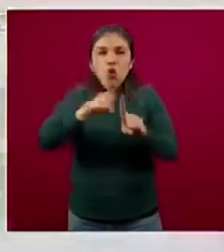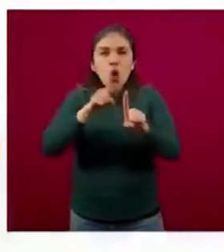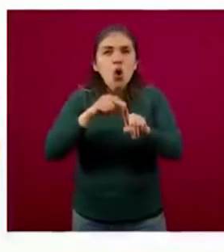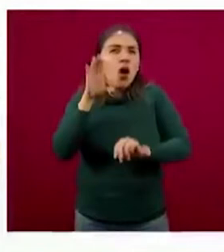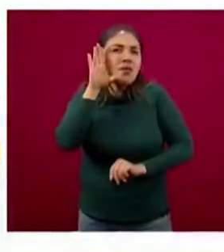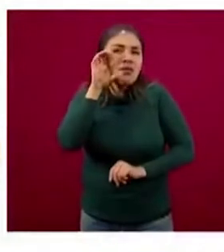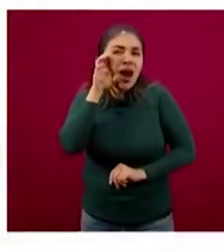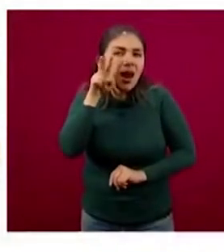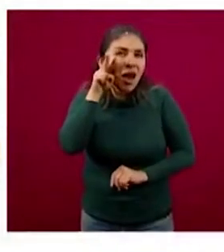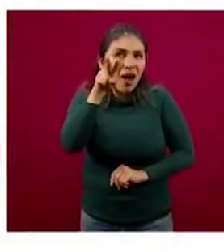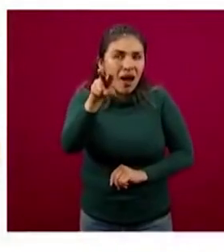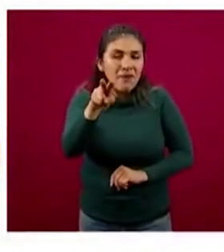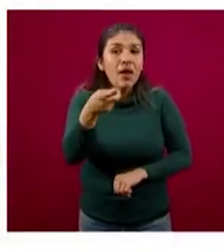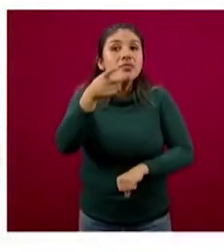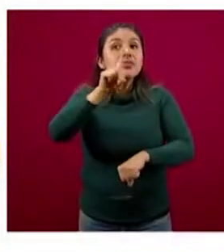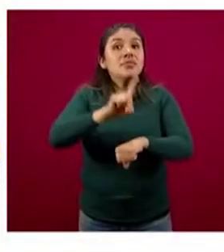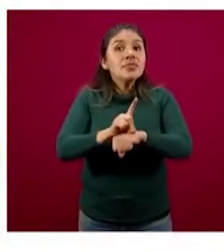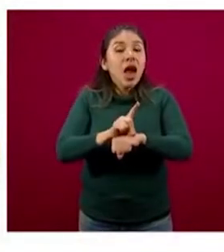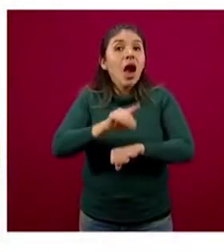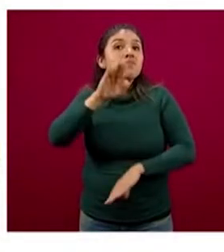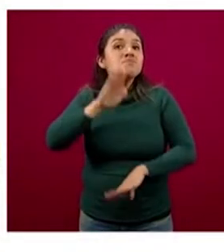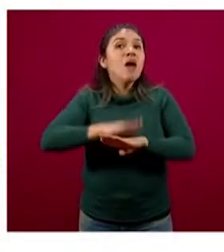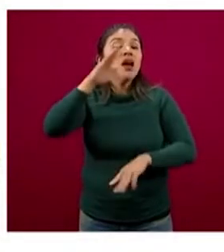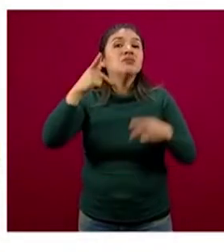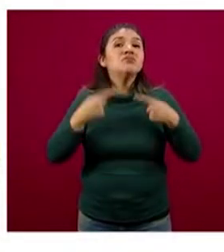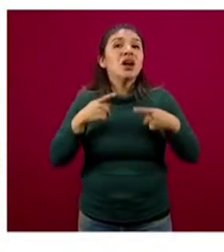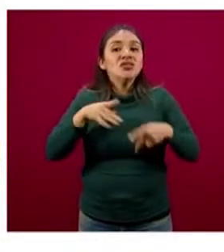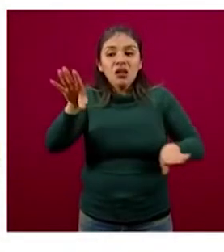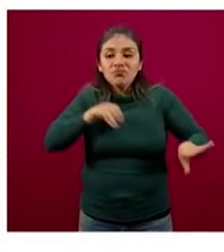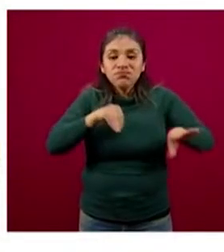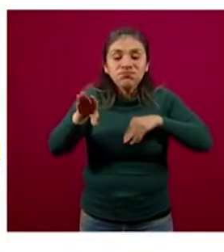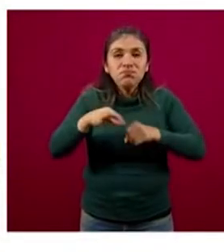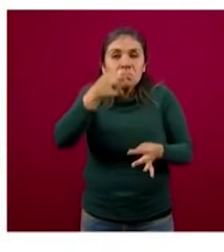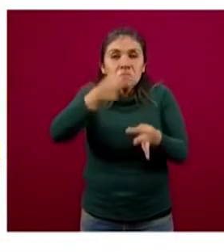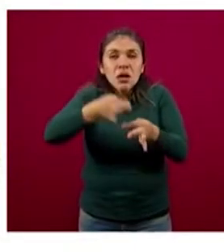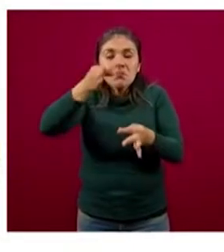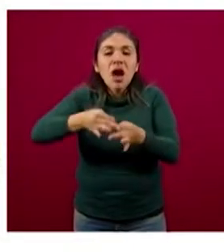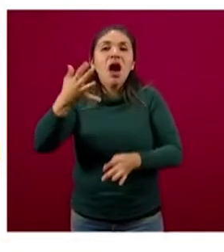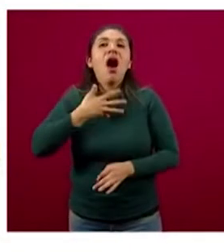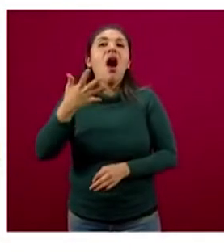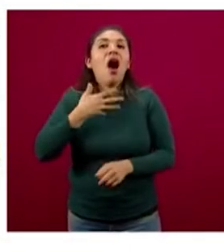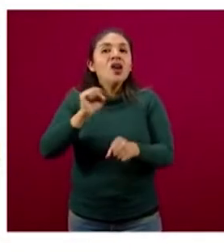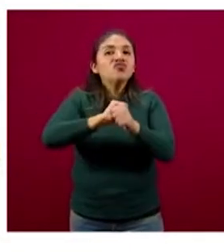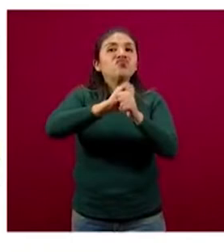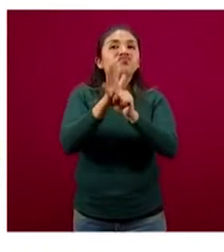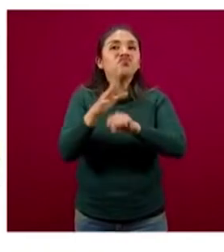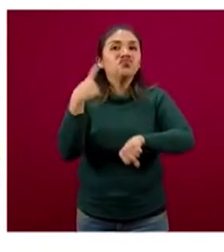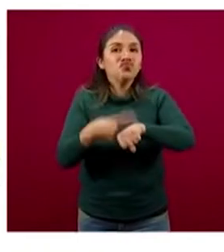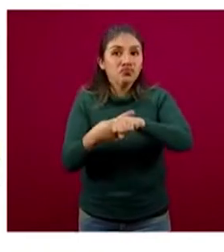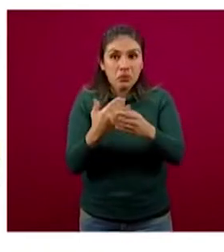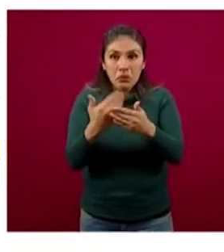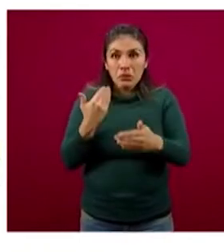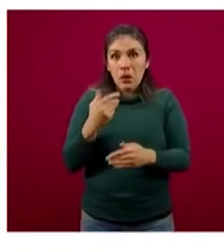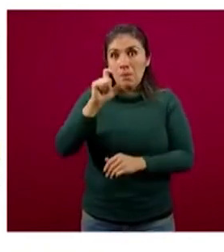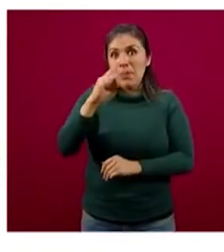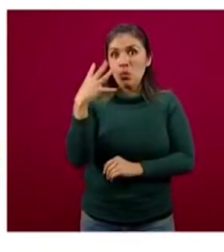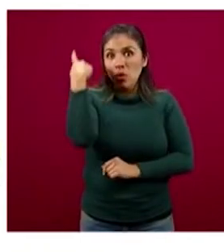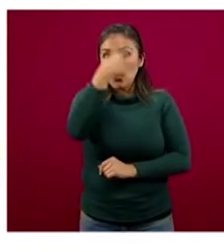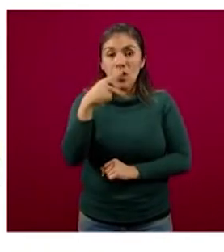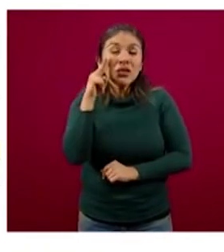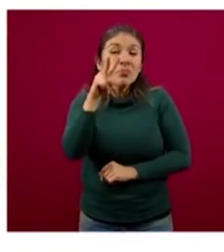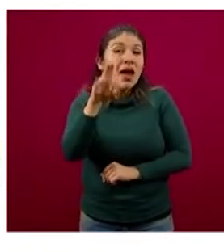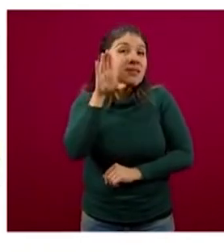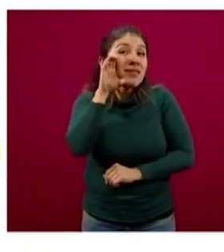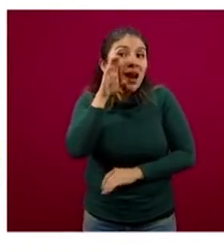naranja, es el día que más casos confirmados hemos tenido en las últimas 24 horas. Podemos notar que la barra